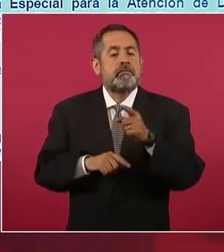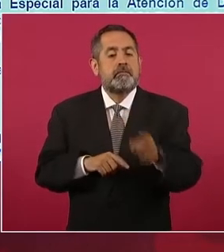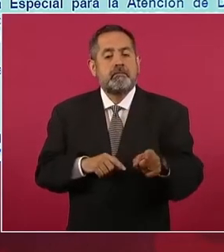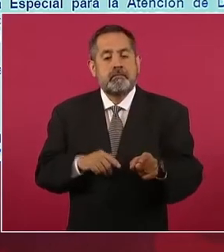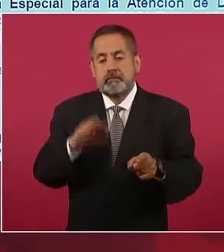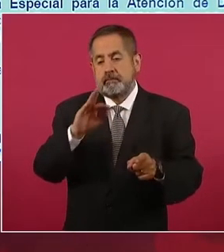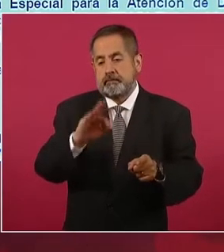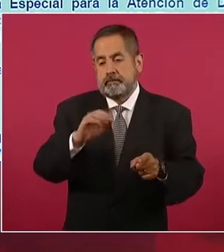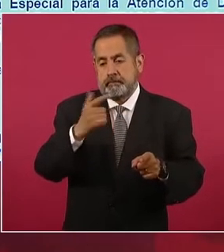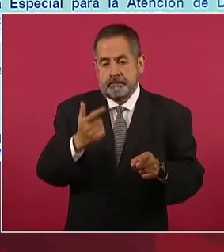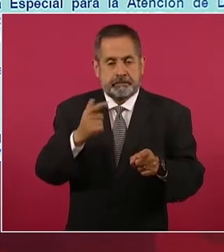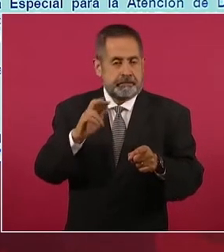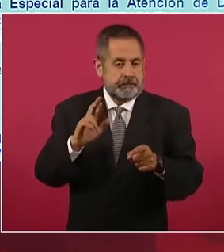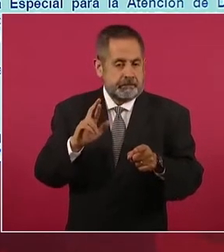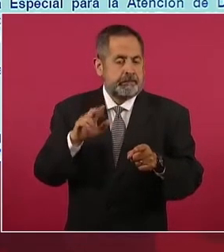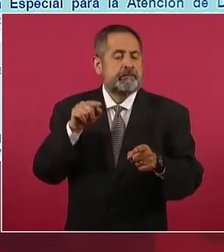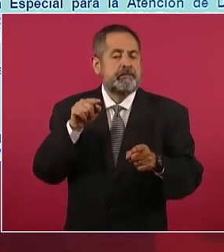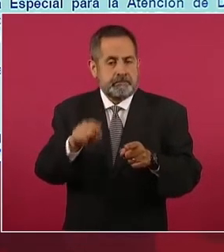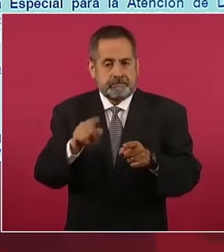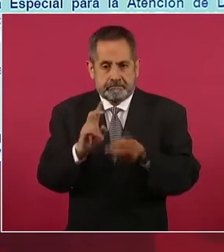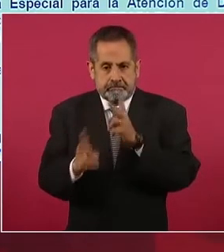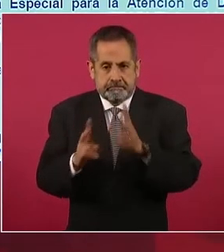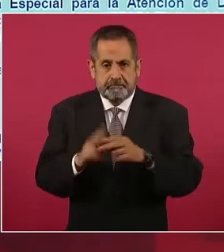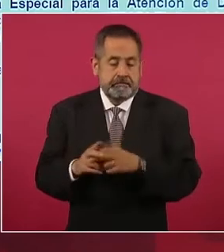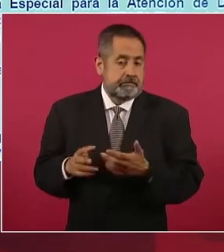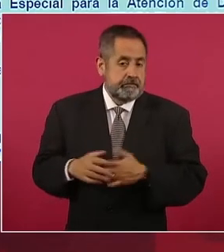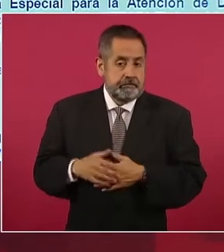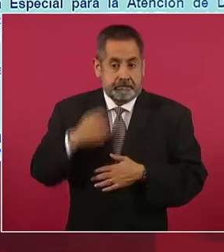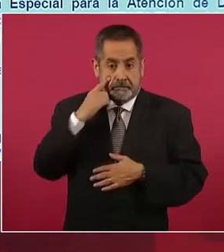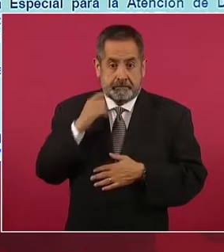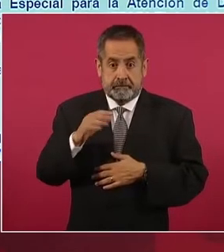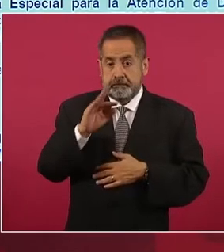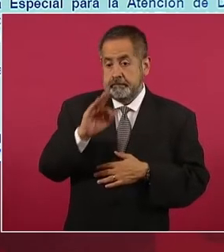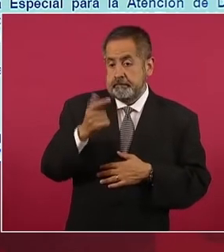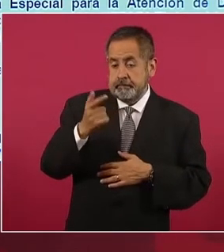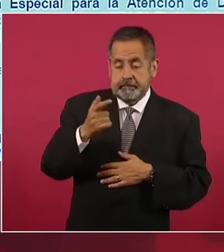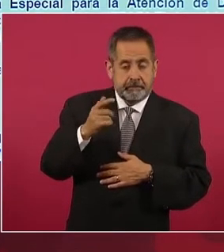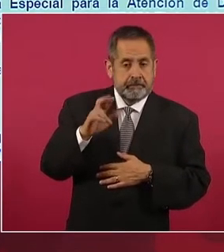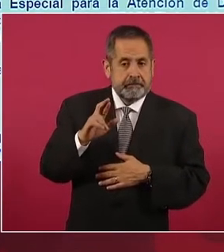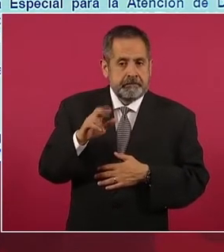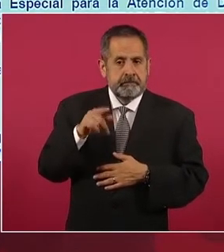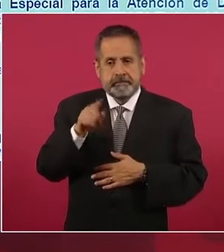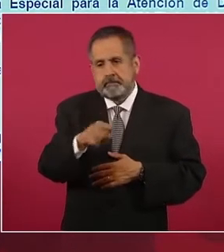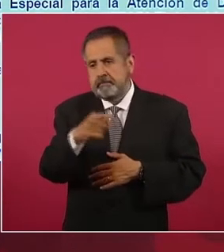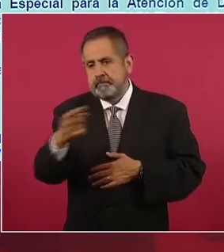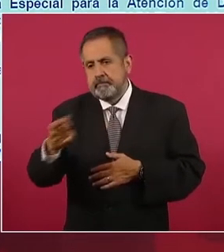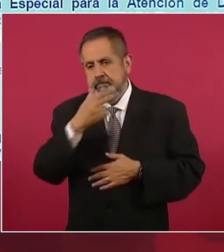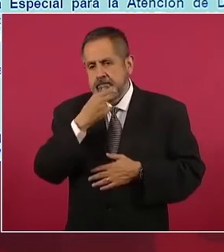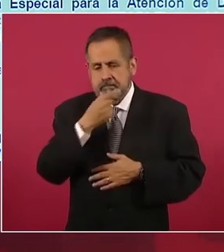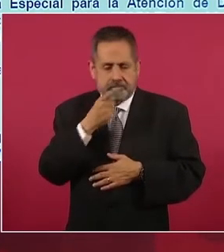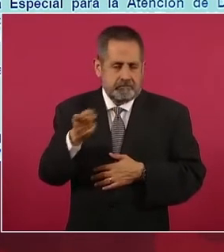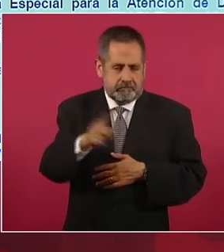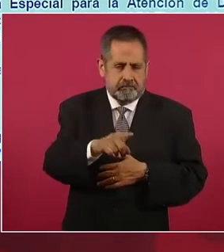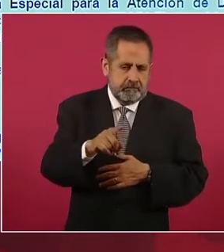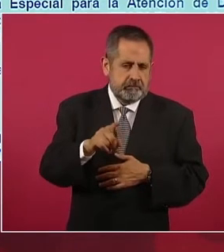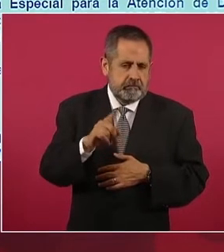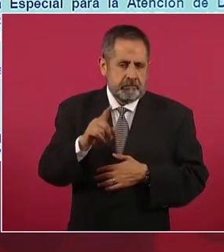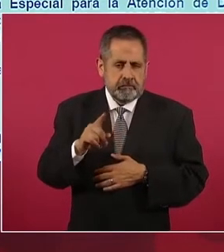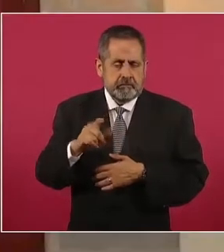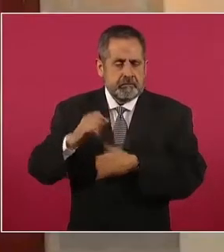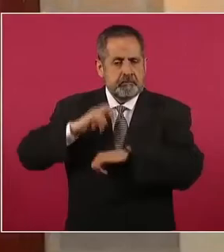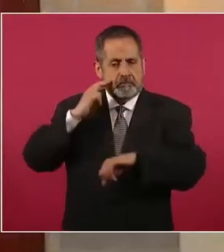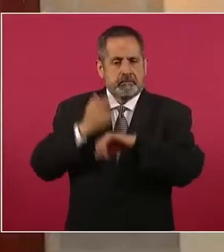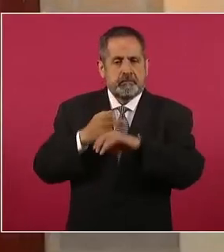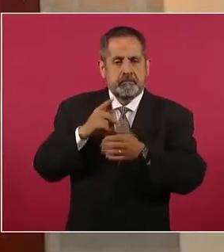de la República, la cual queremos destacar ahí el trabajo de la Fiscalía, del fiscal y de la titular